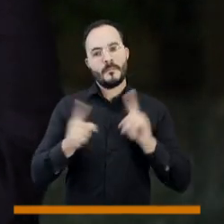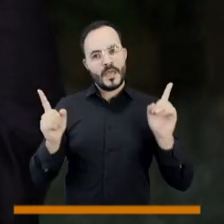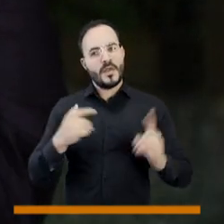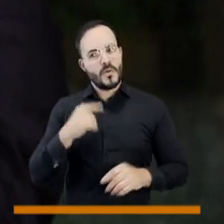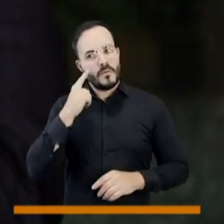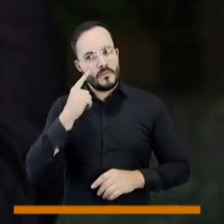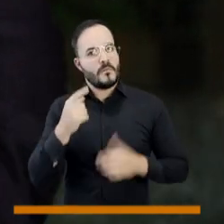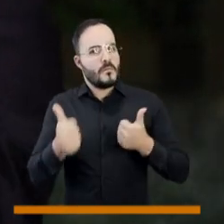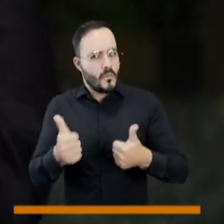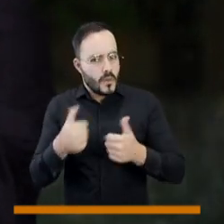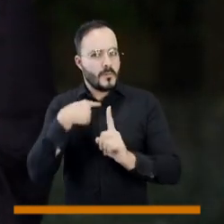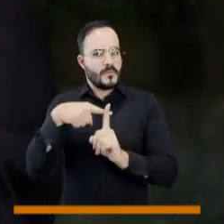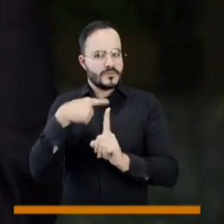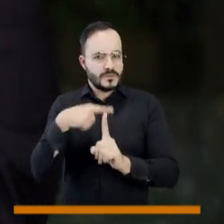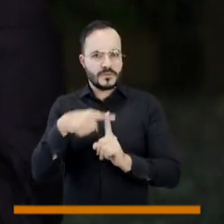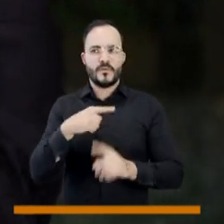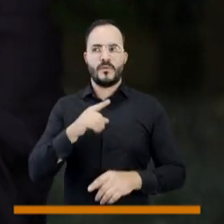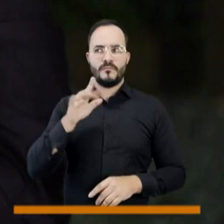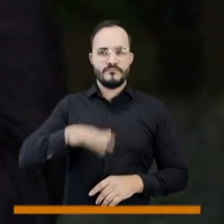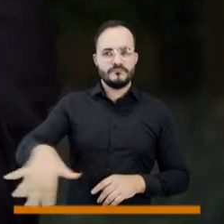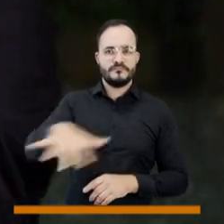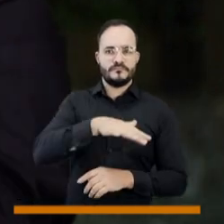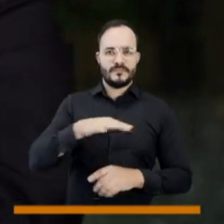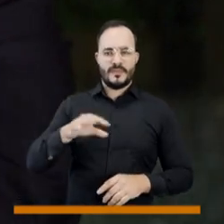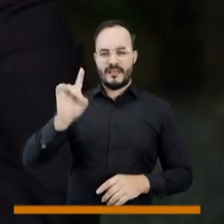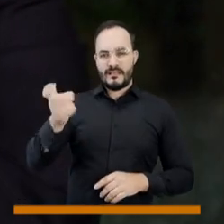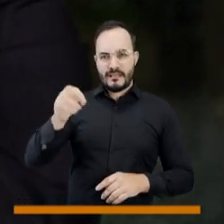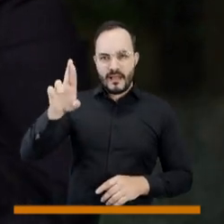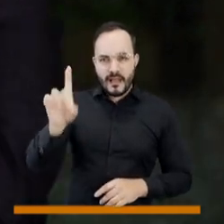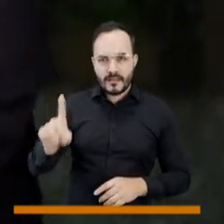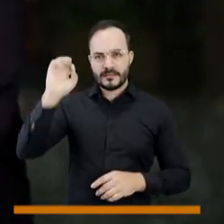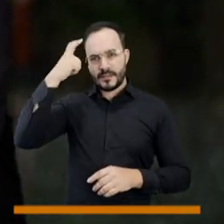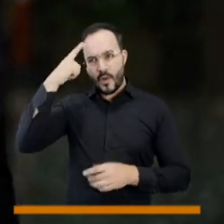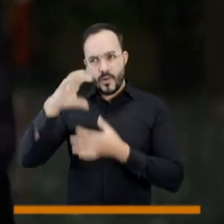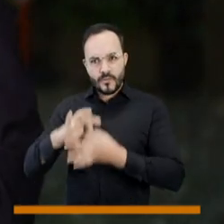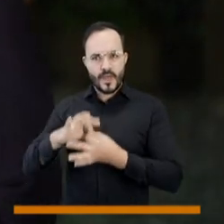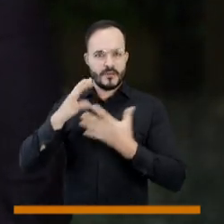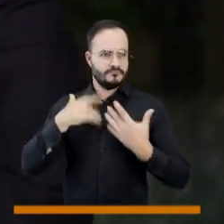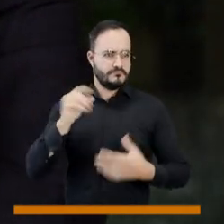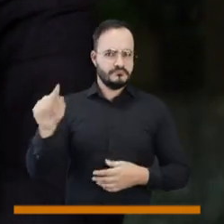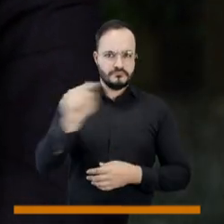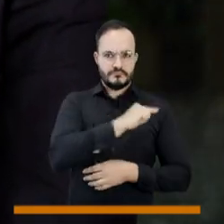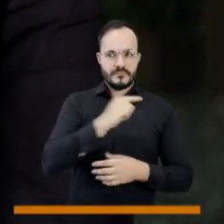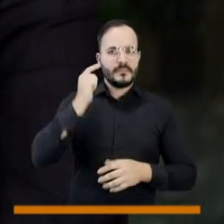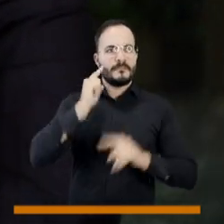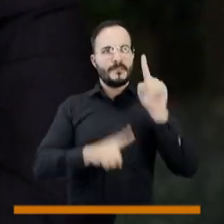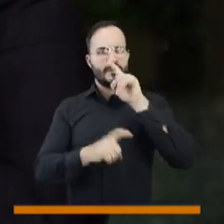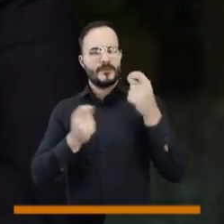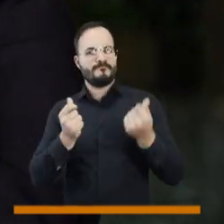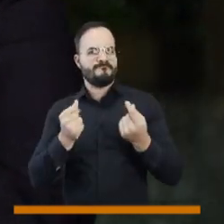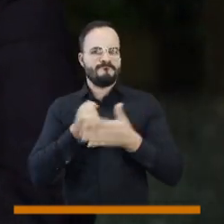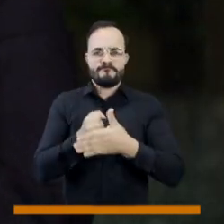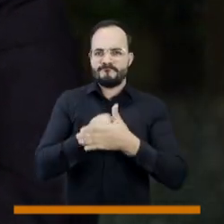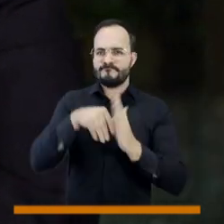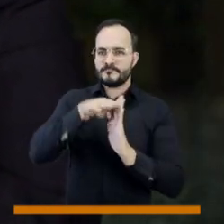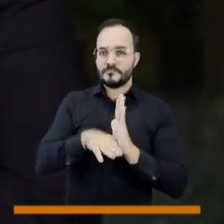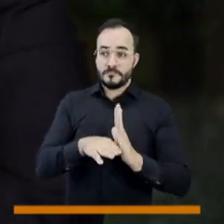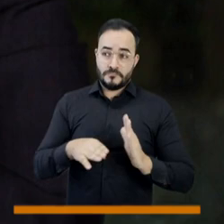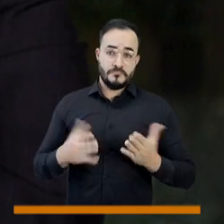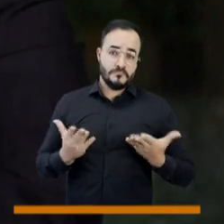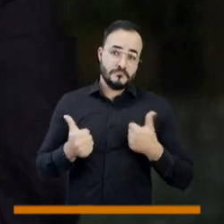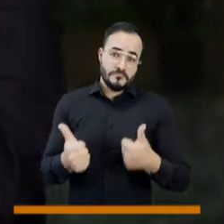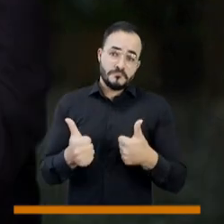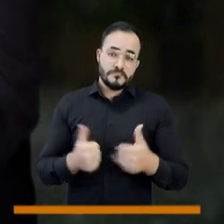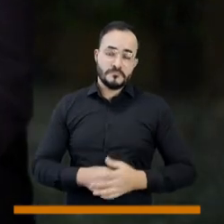logrado un acuerdo básicamente el sector, el gobierno, CREC, en el que además están participando los agentes. Básicamente